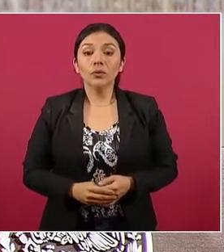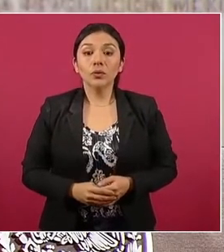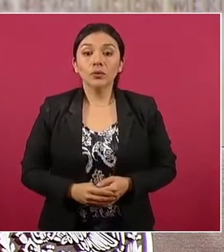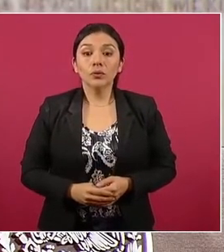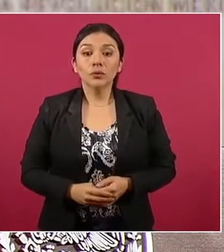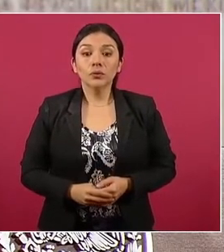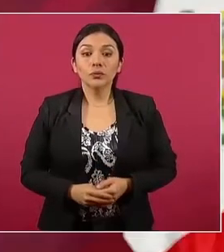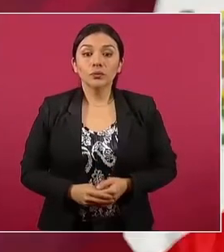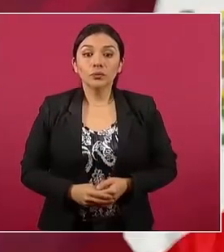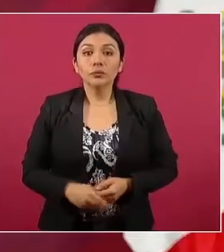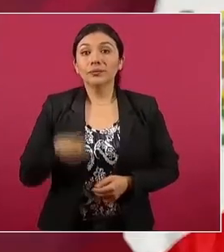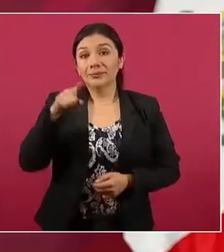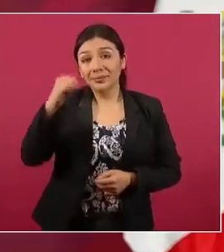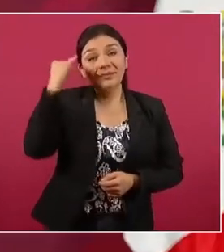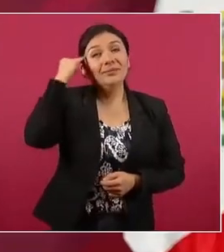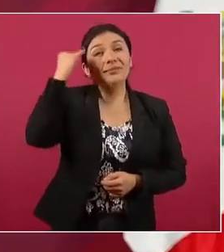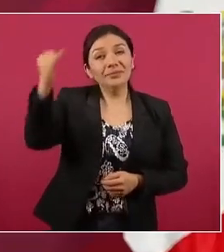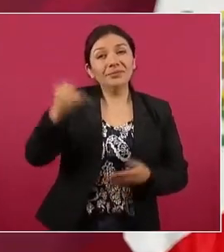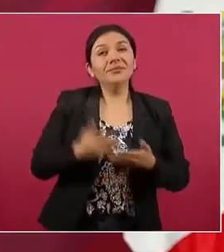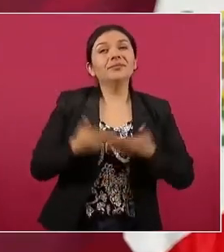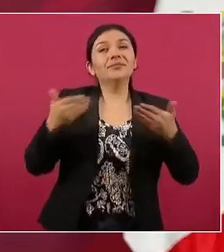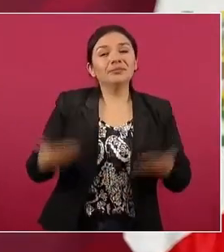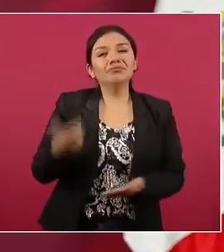Imagínense cuánto dinero hay ahora,